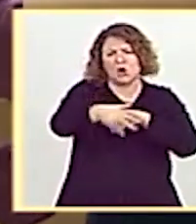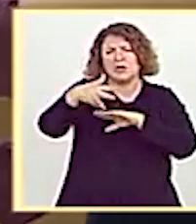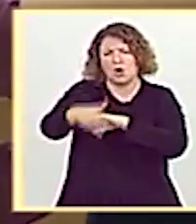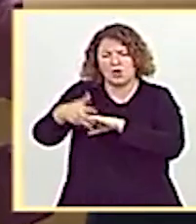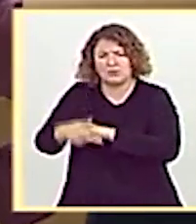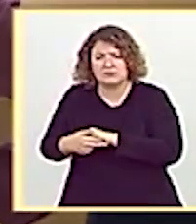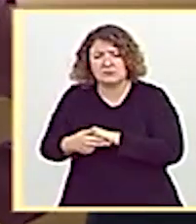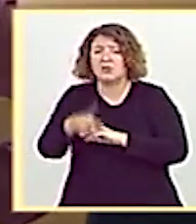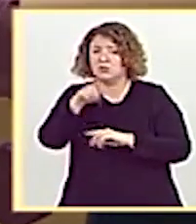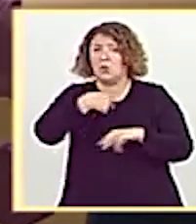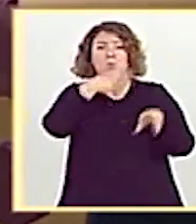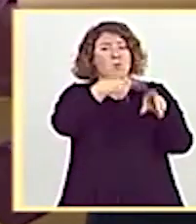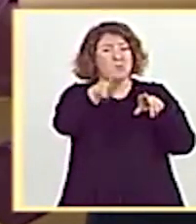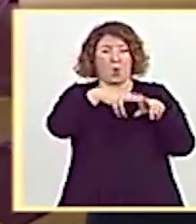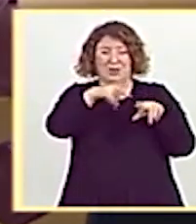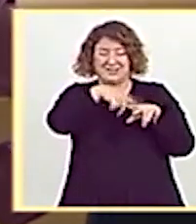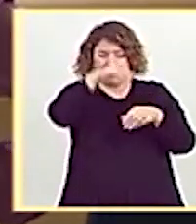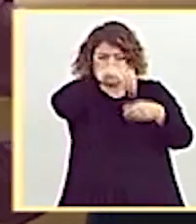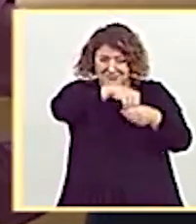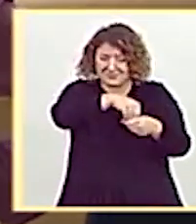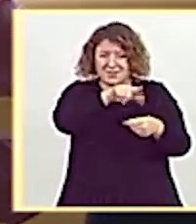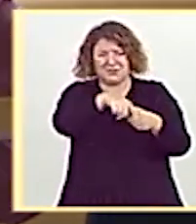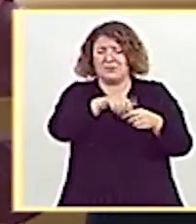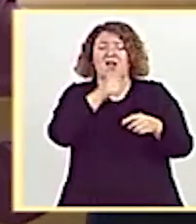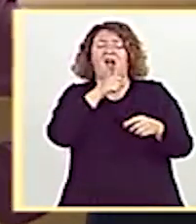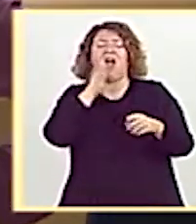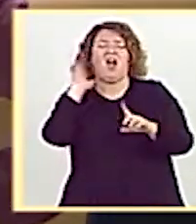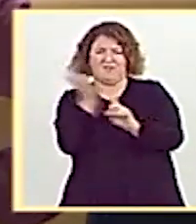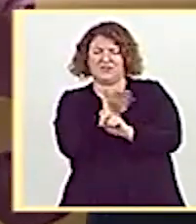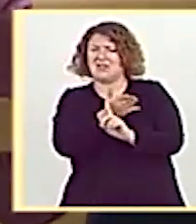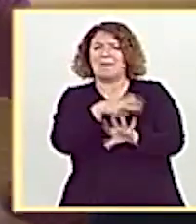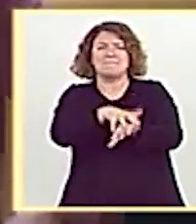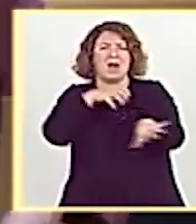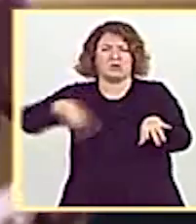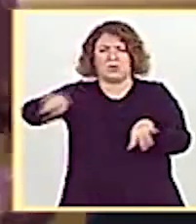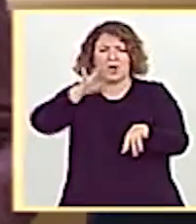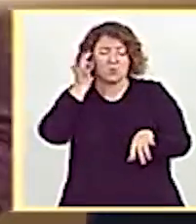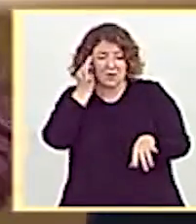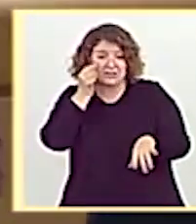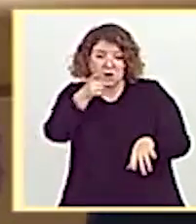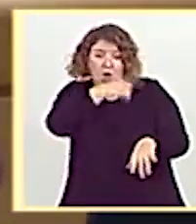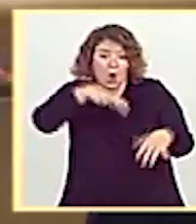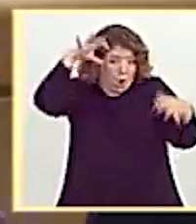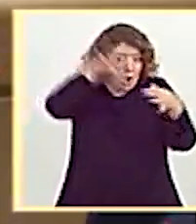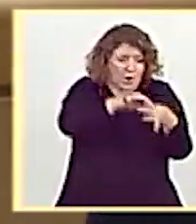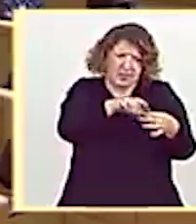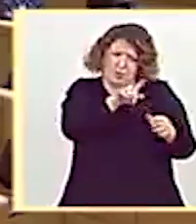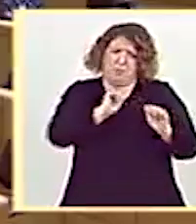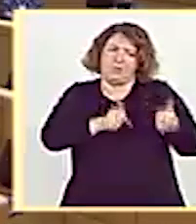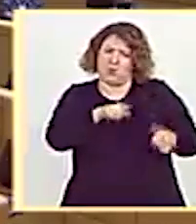que son nocivas para la mayoría de las mujeres. Usted pide coherencia, empiece a aplicársela usted misma.